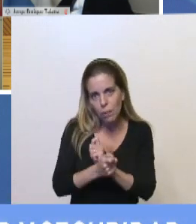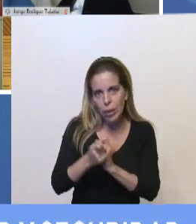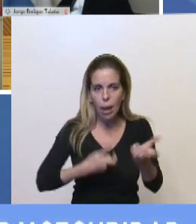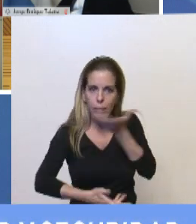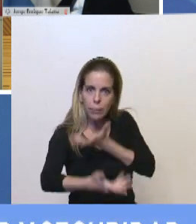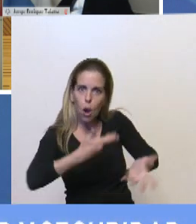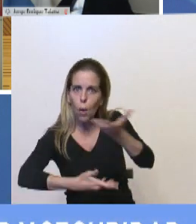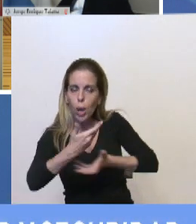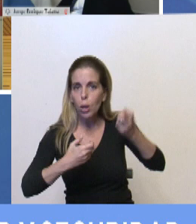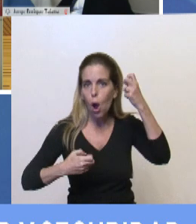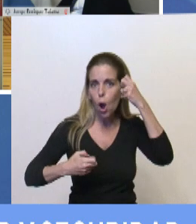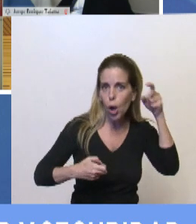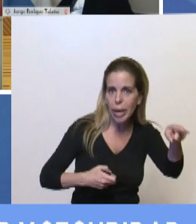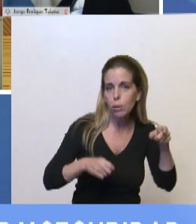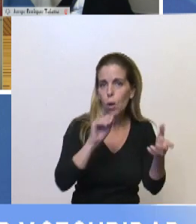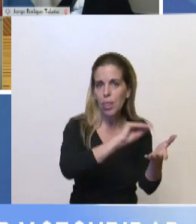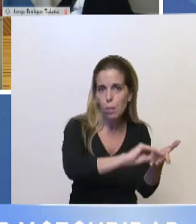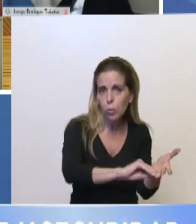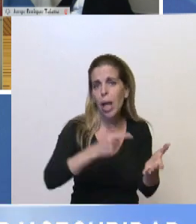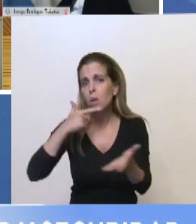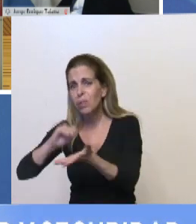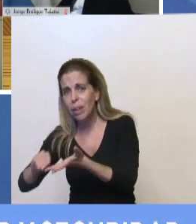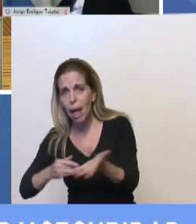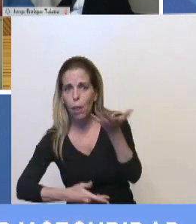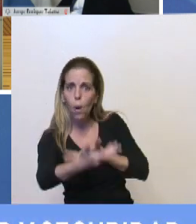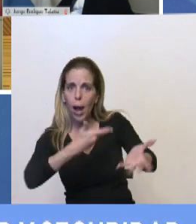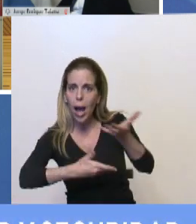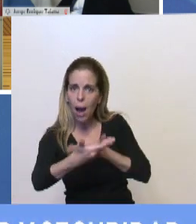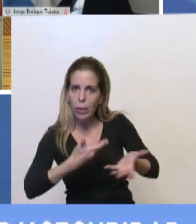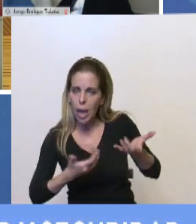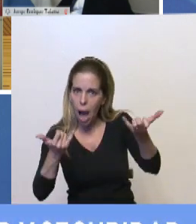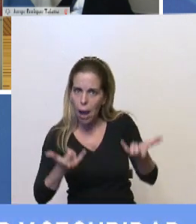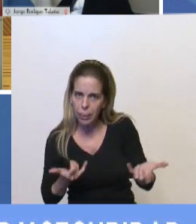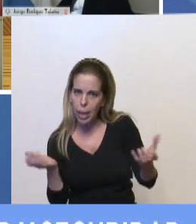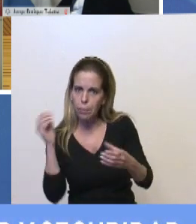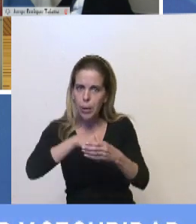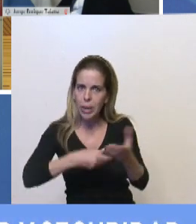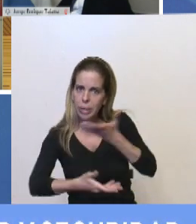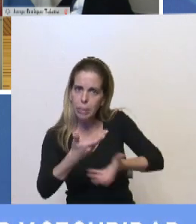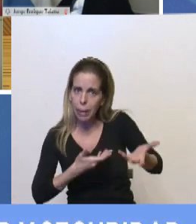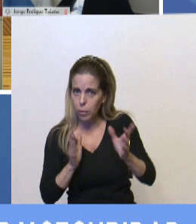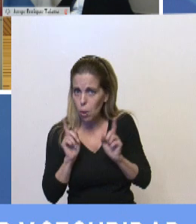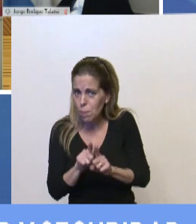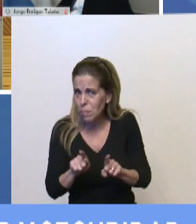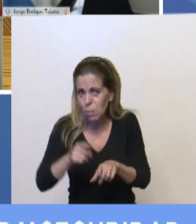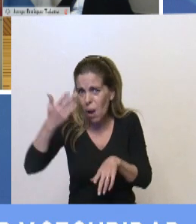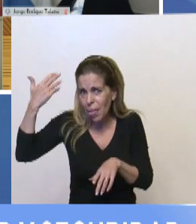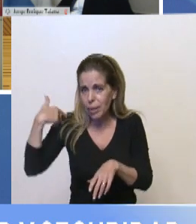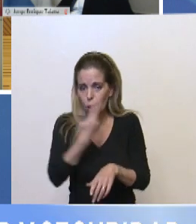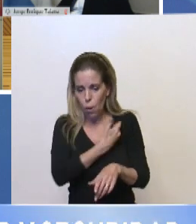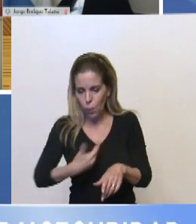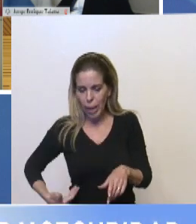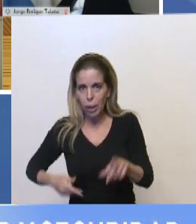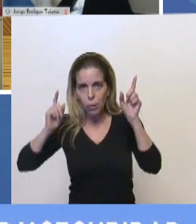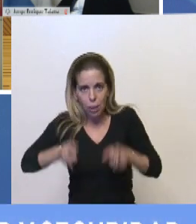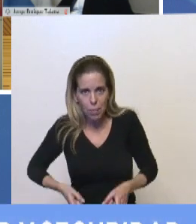las modificaciones o correcciones sugeridas por quienes en ese momento eran oposición y que mejoraban